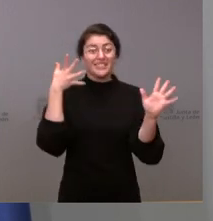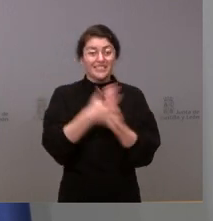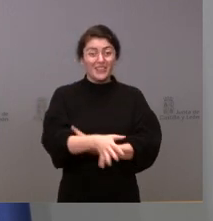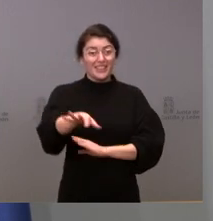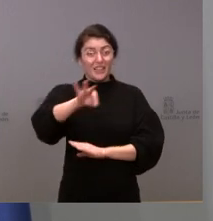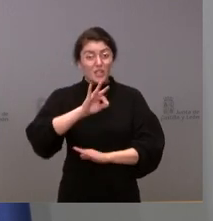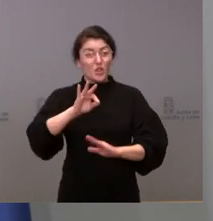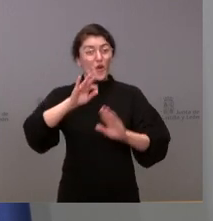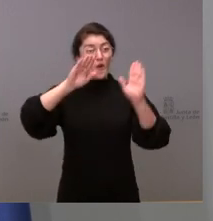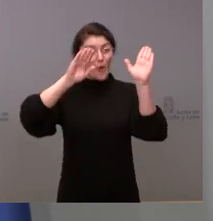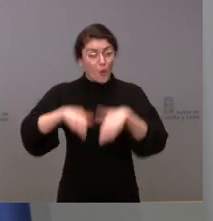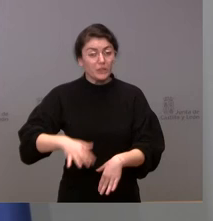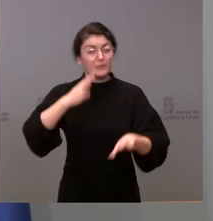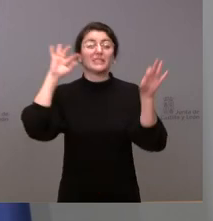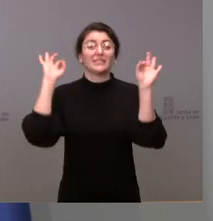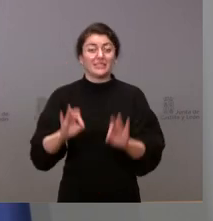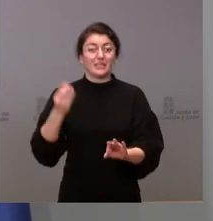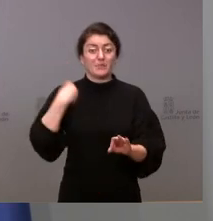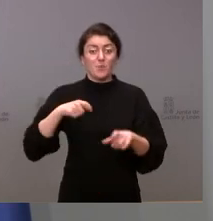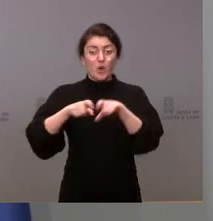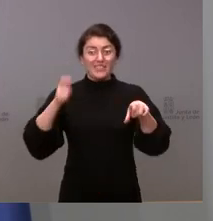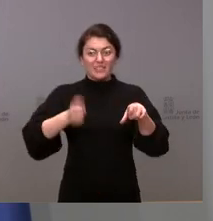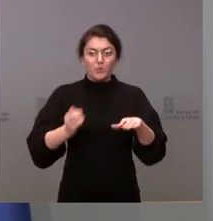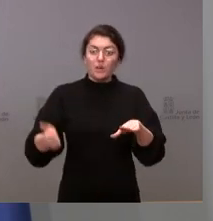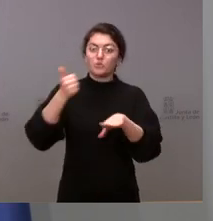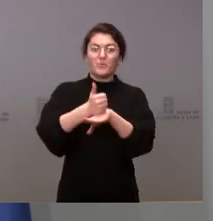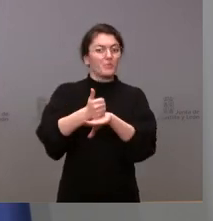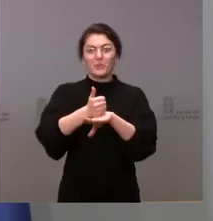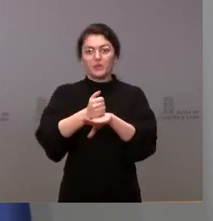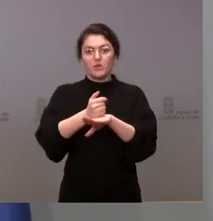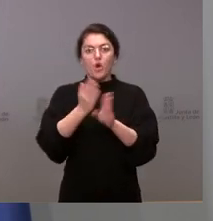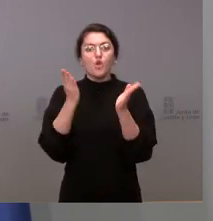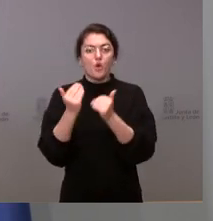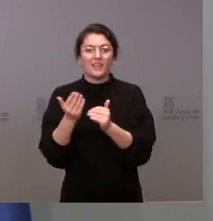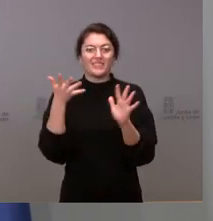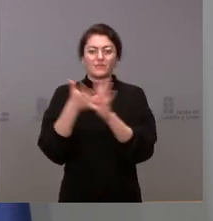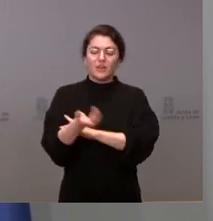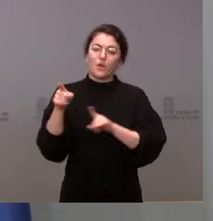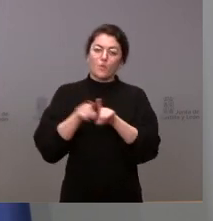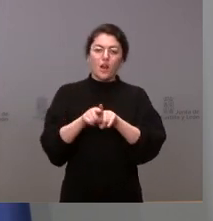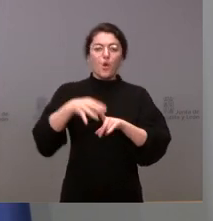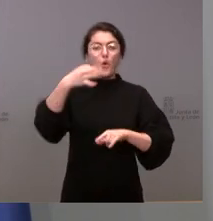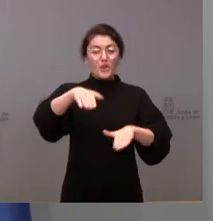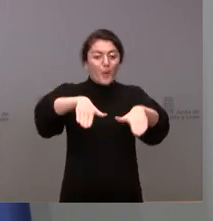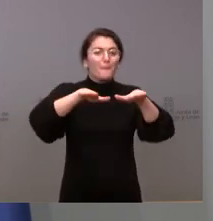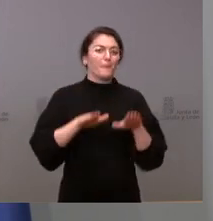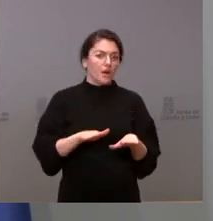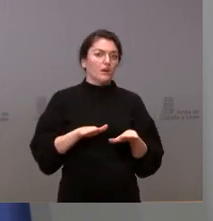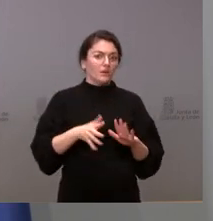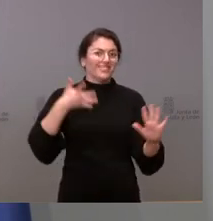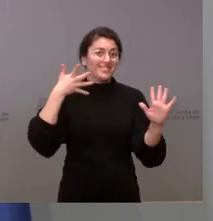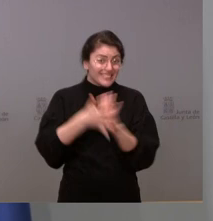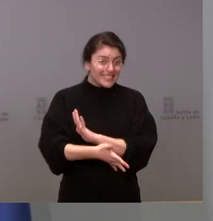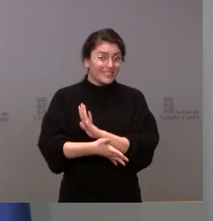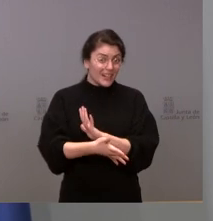definitiva por parte del Tribunal Supremo sino una paralización con carácter cautelar creo recordar y por tanto no hubo